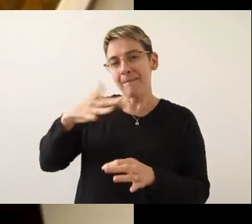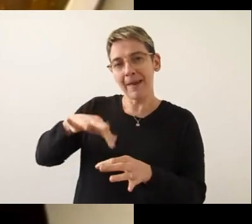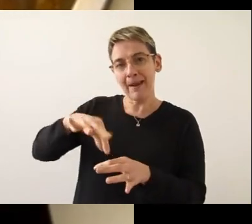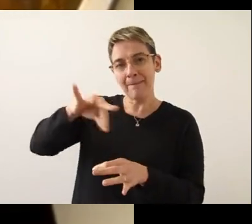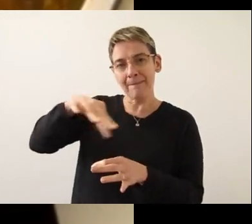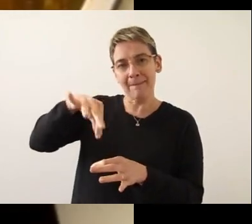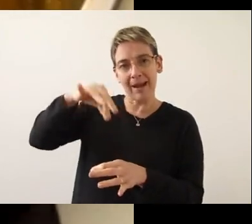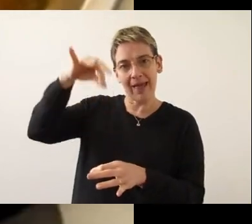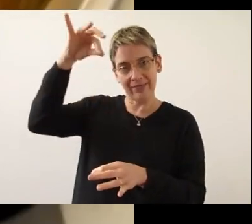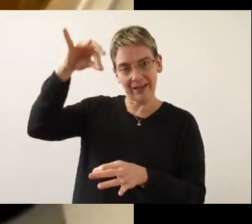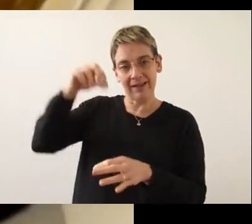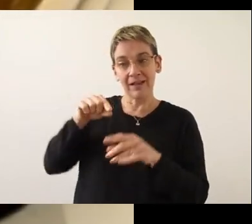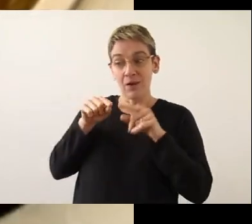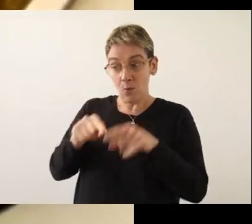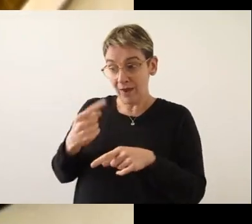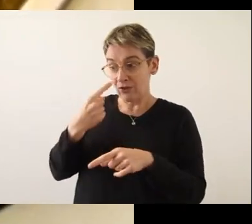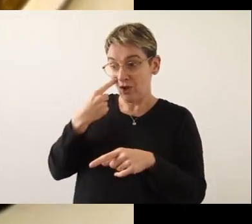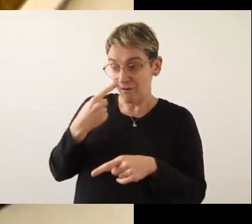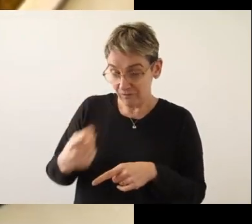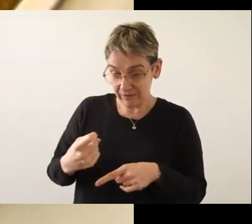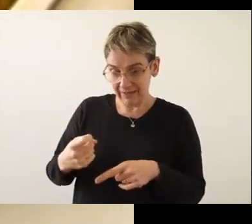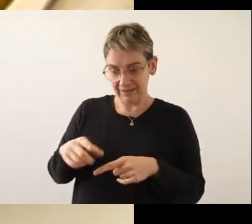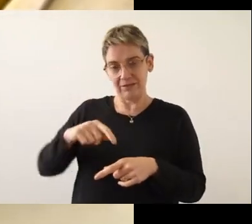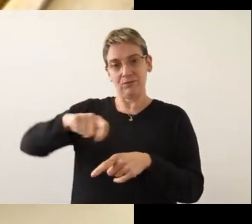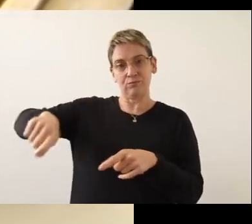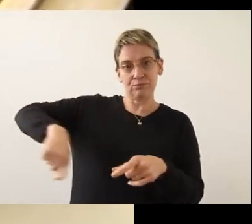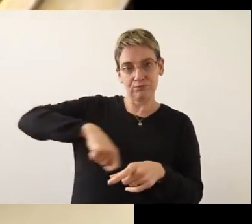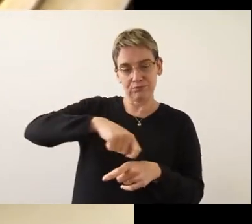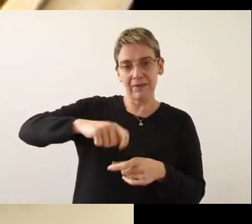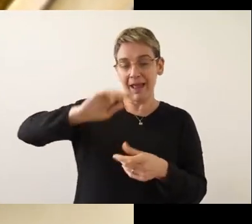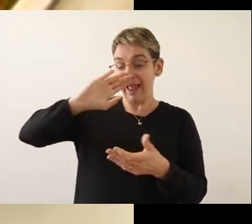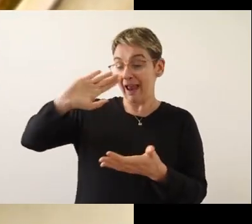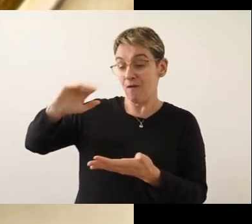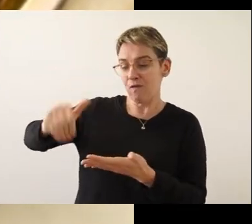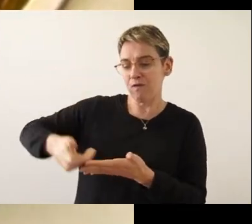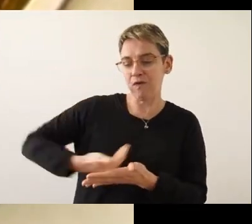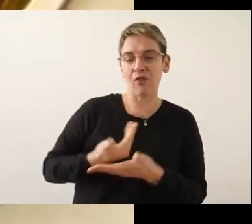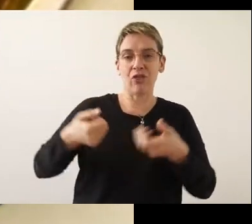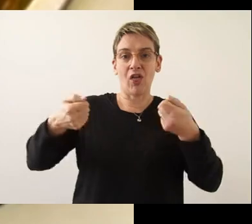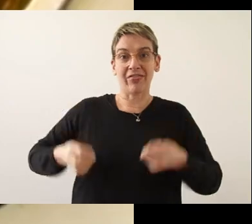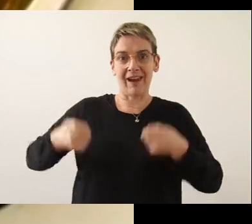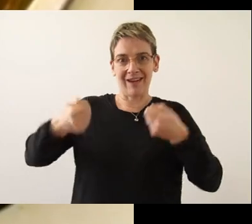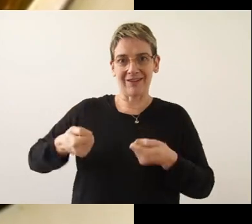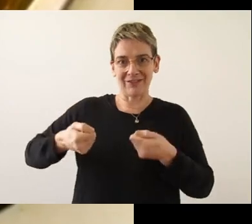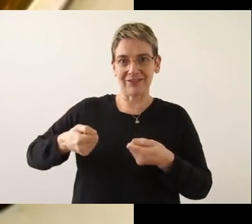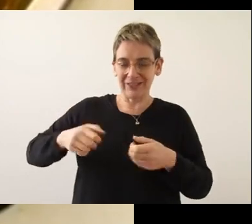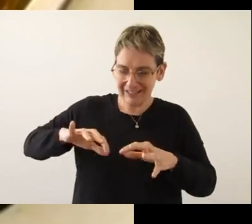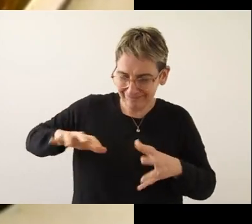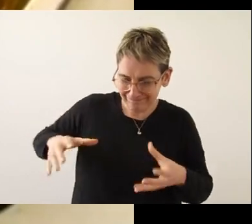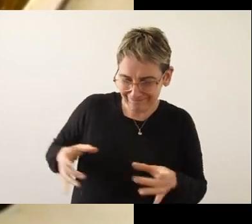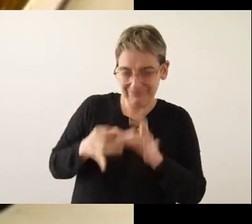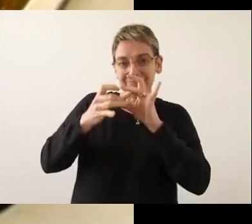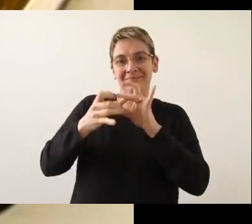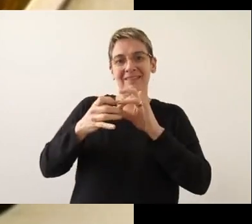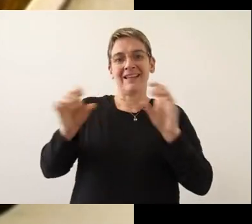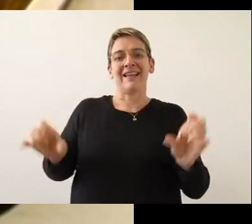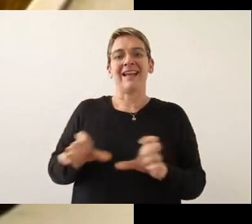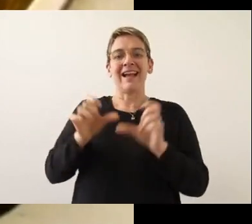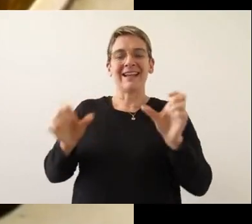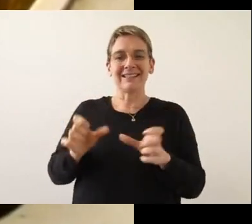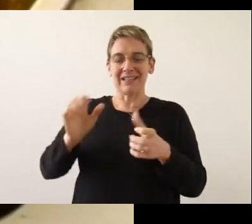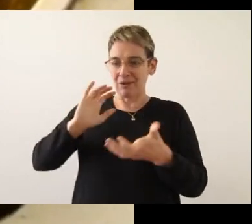mermelada. Esto ocurre cuando se pasa la cuchara por el fondo de la olla y le cuesta unir,